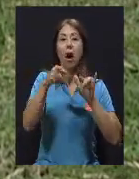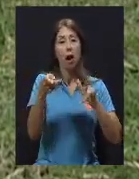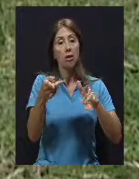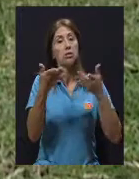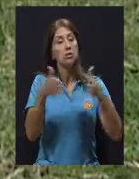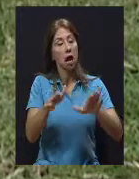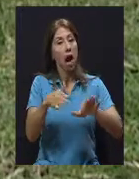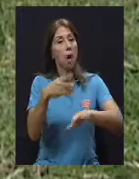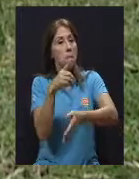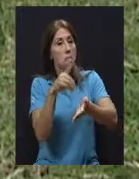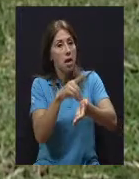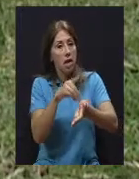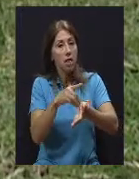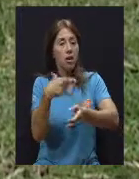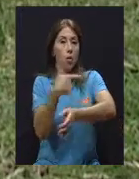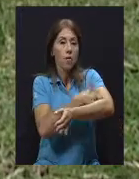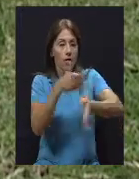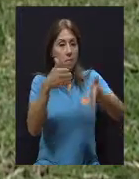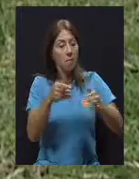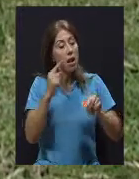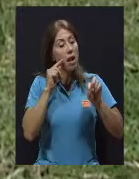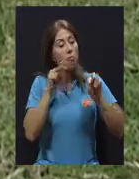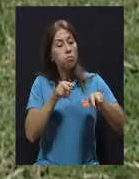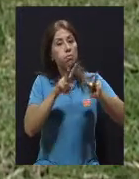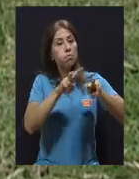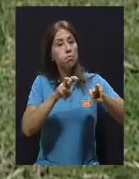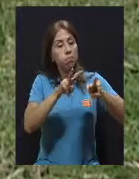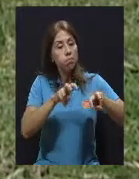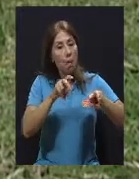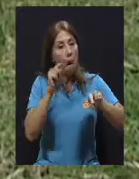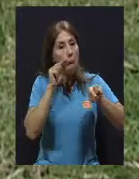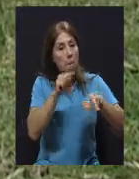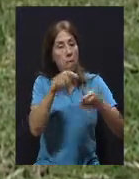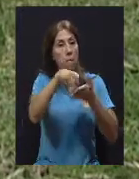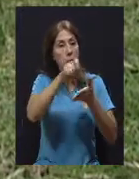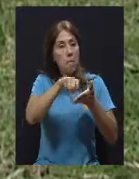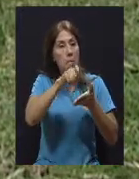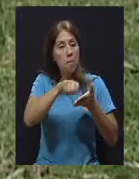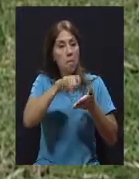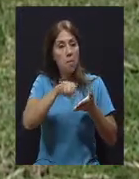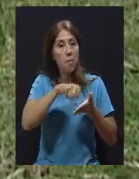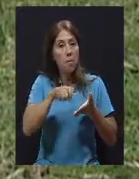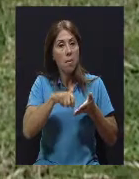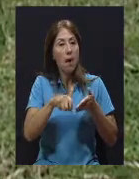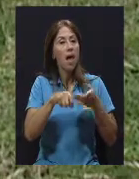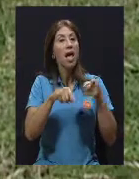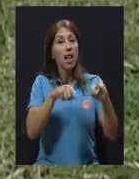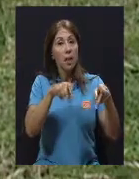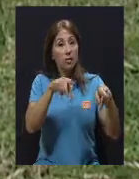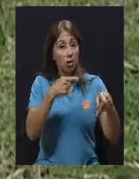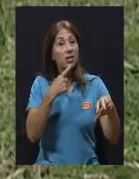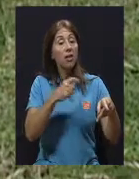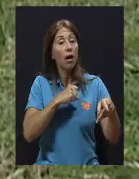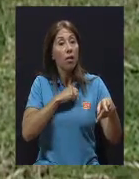enfermería, revisa la herida quirúrgica, haces unas anotaciones, se le pide al paciente que tosa, que se incorpore un